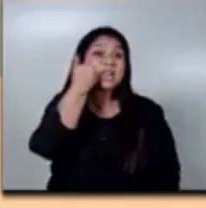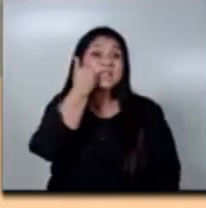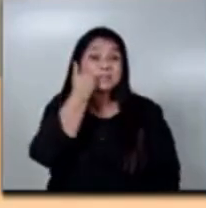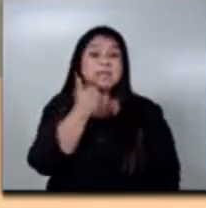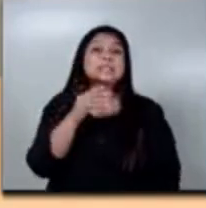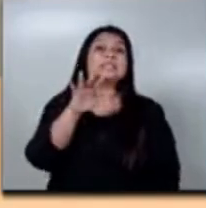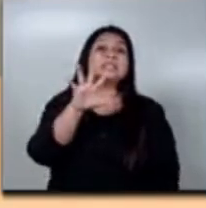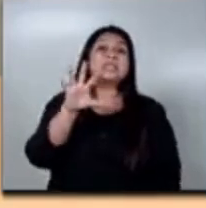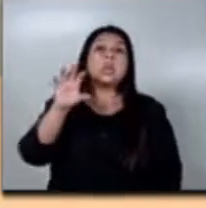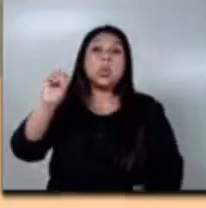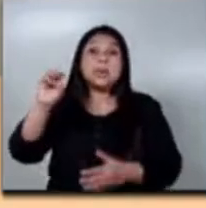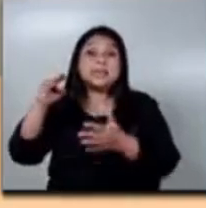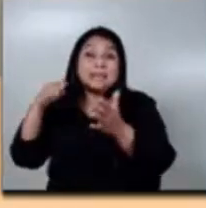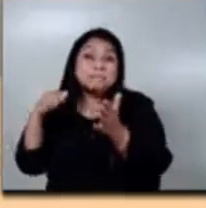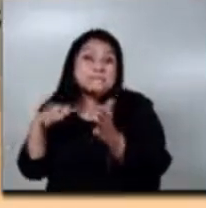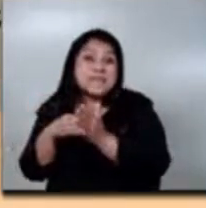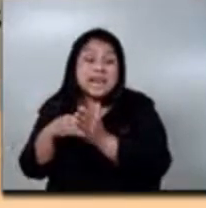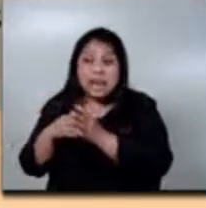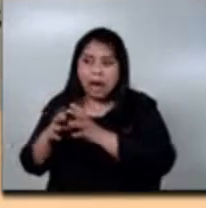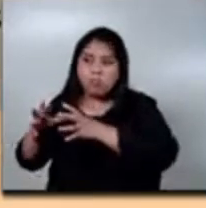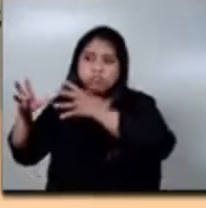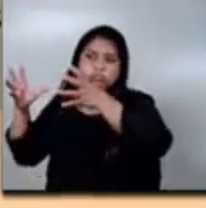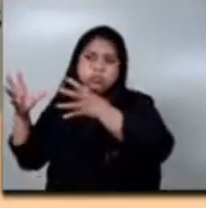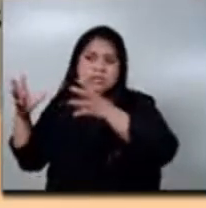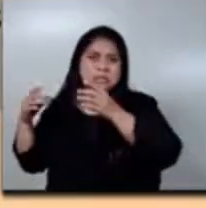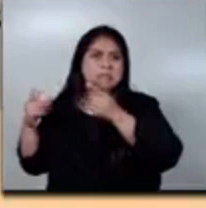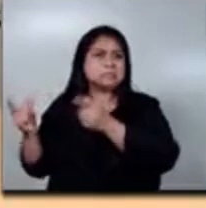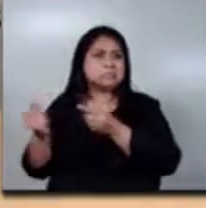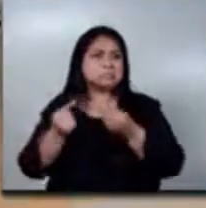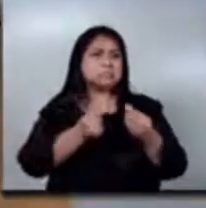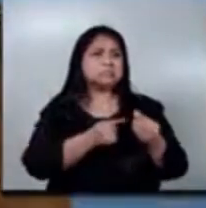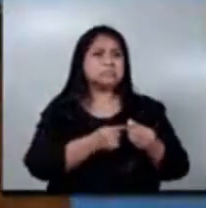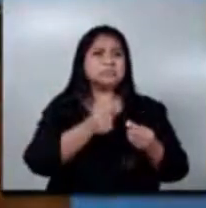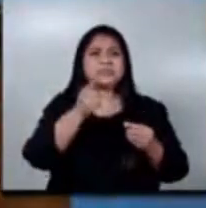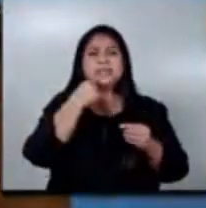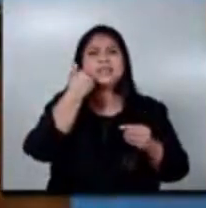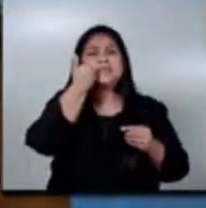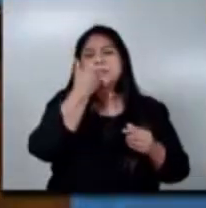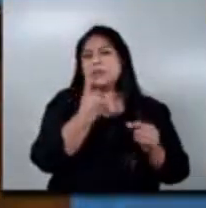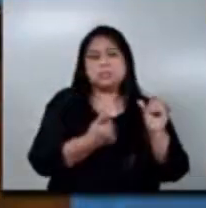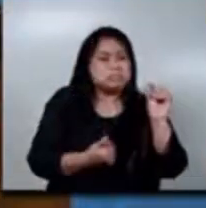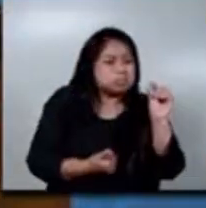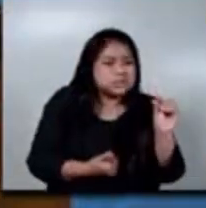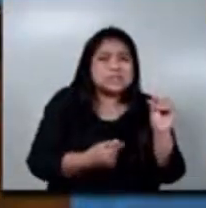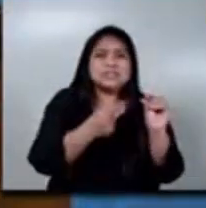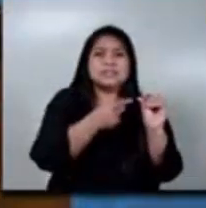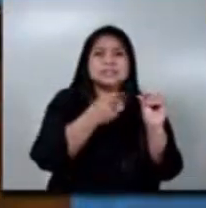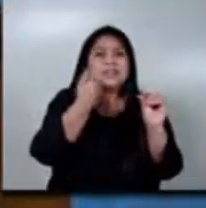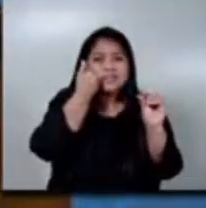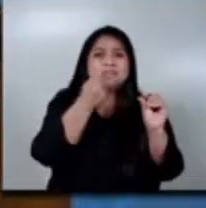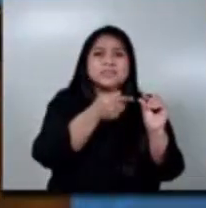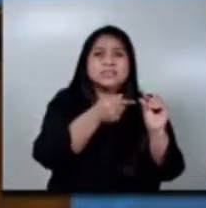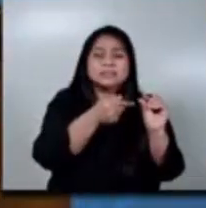cincuenta mil habitantes. Claro, son datos mundiales, ¿verdad? Y, acuerdo a eso, pues, la